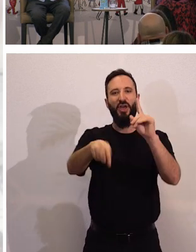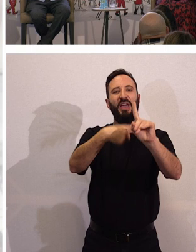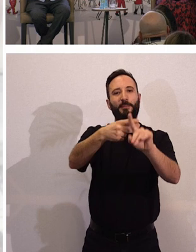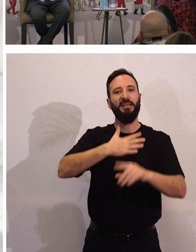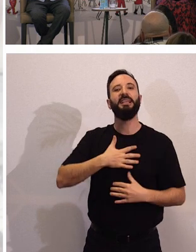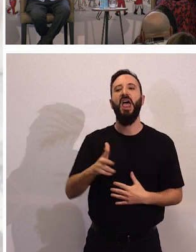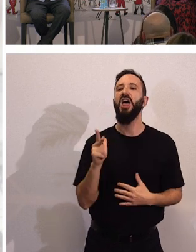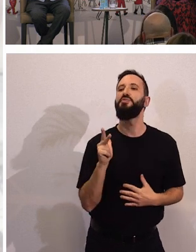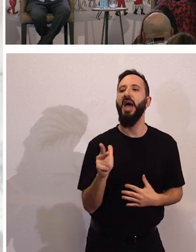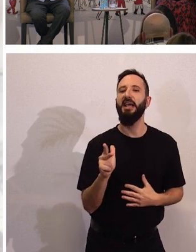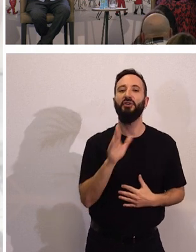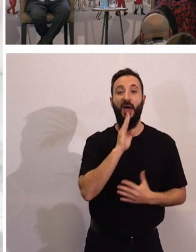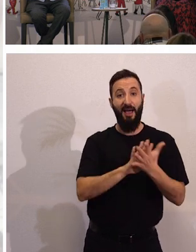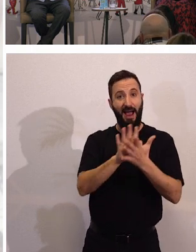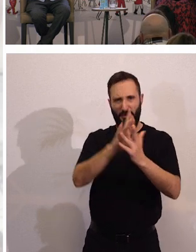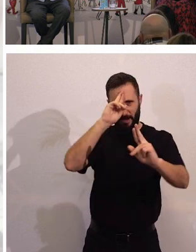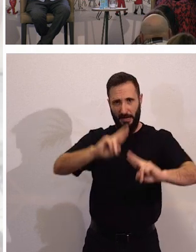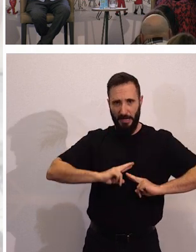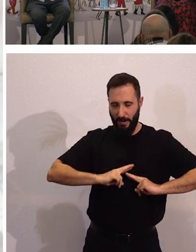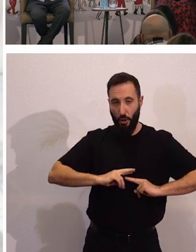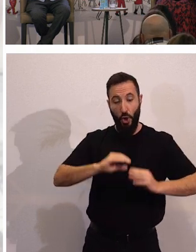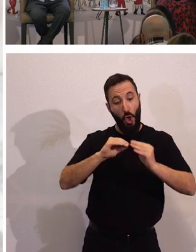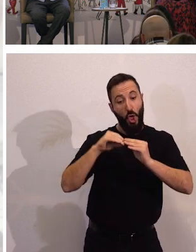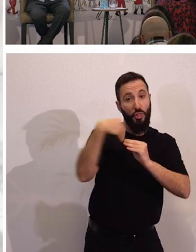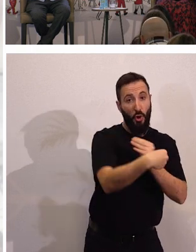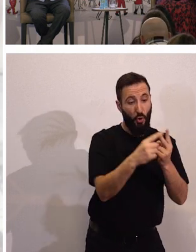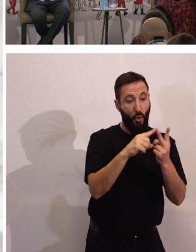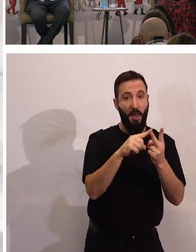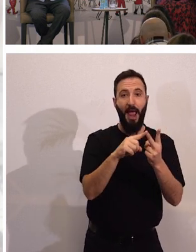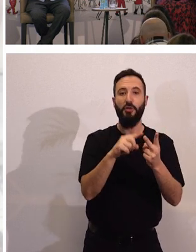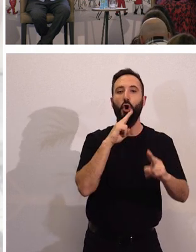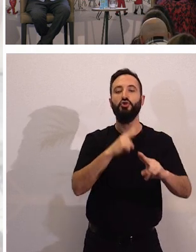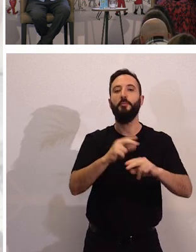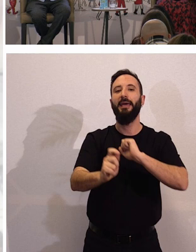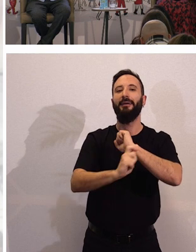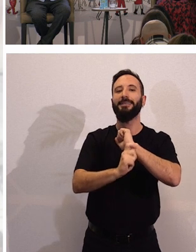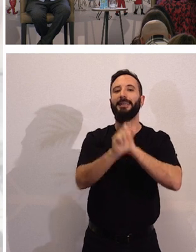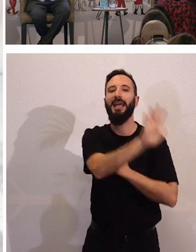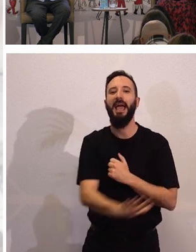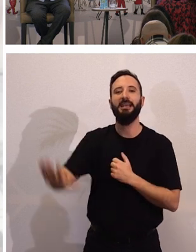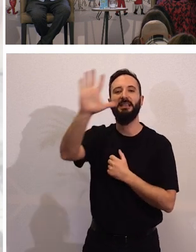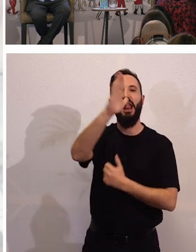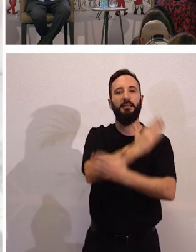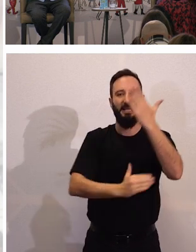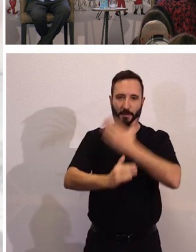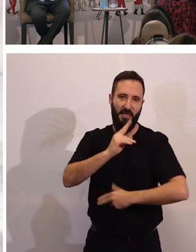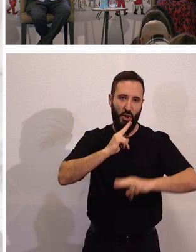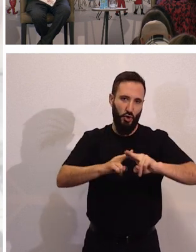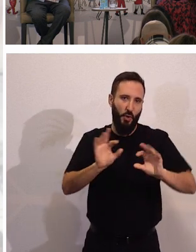derechos, como has dicho. Este documento se llama la Estrategia Estatal de Discapacidad.